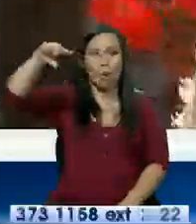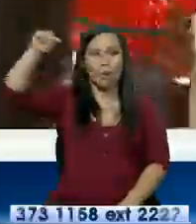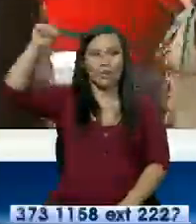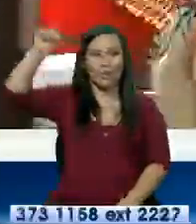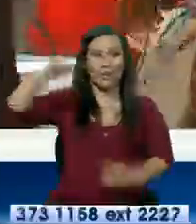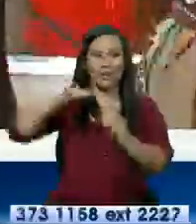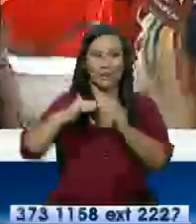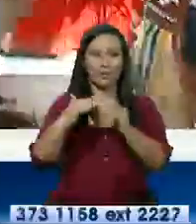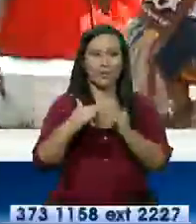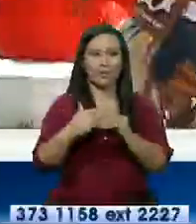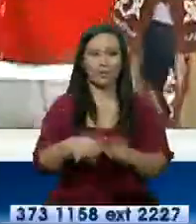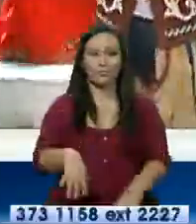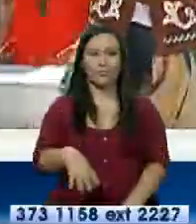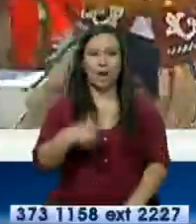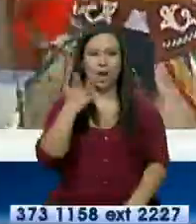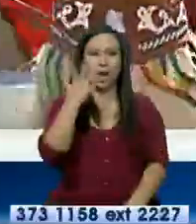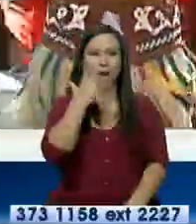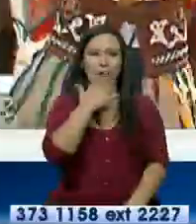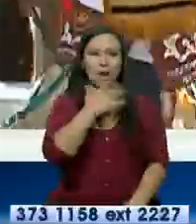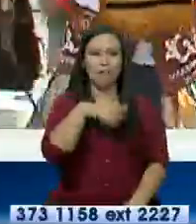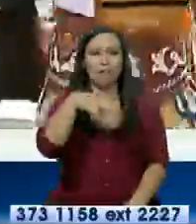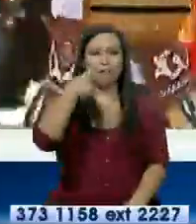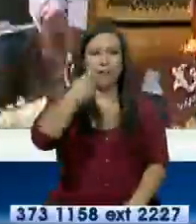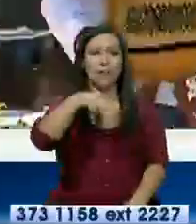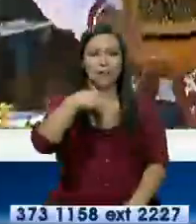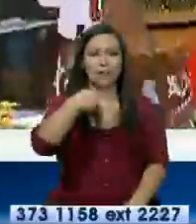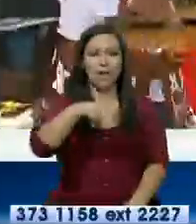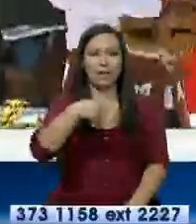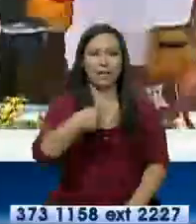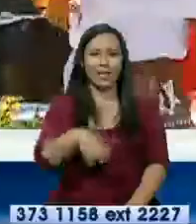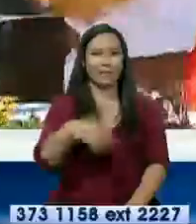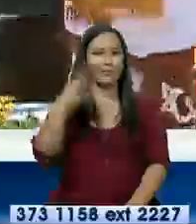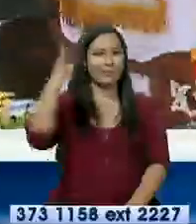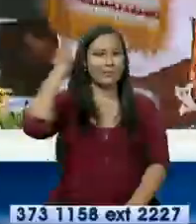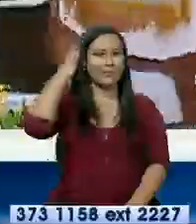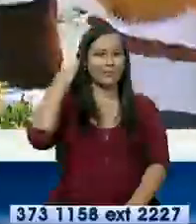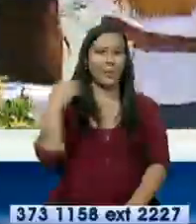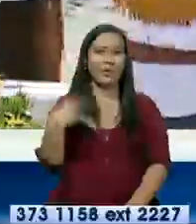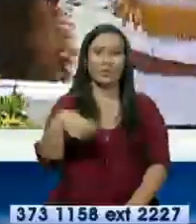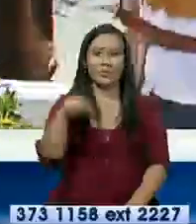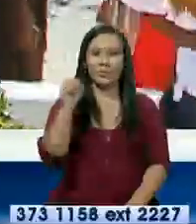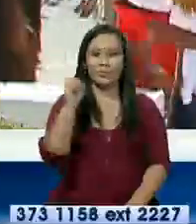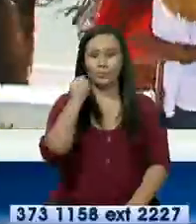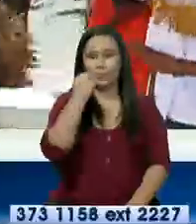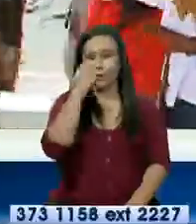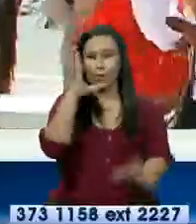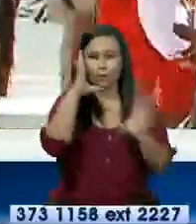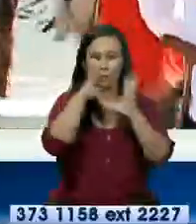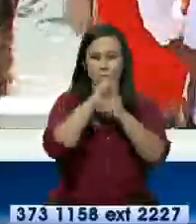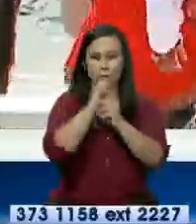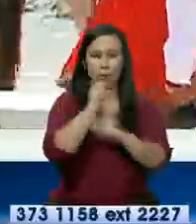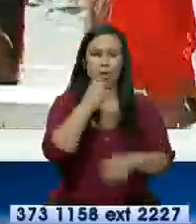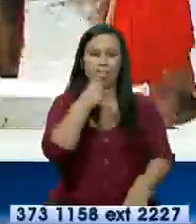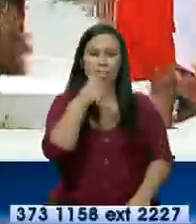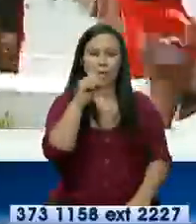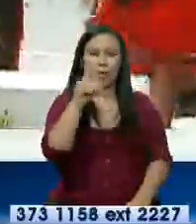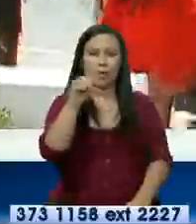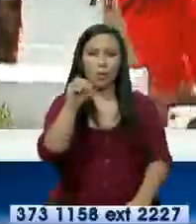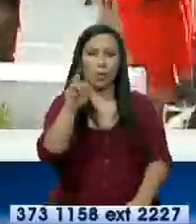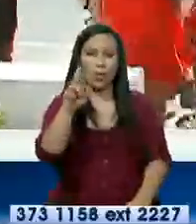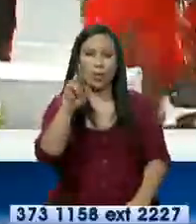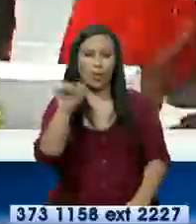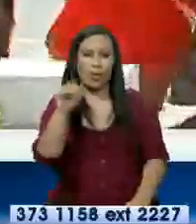Por lo tanto, tiene una coloración más plateada. En cambio que la coloración oscura para bailar durante el día